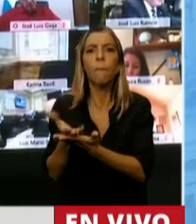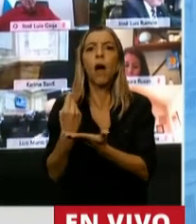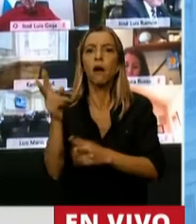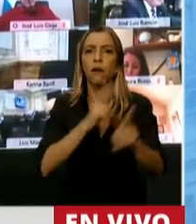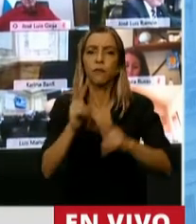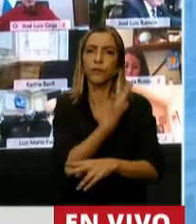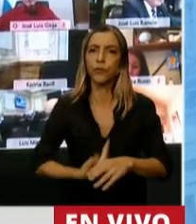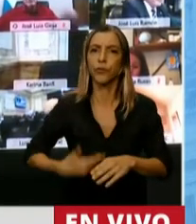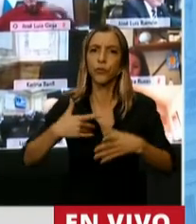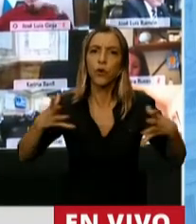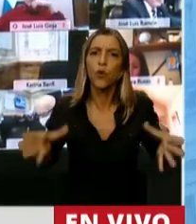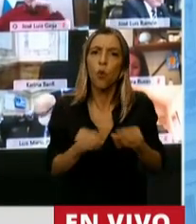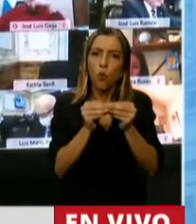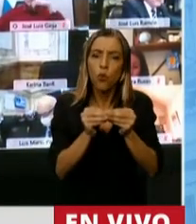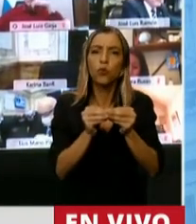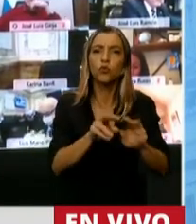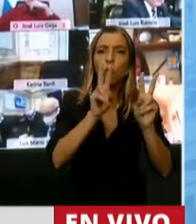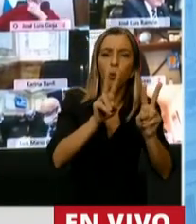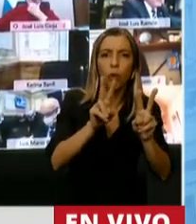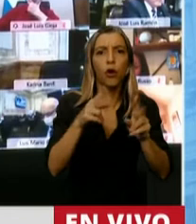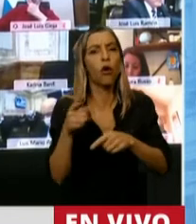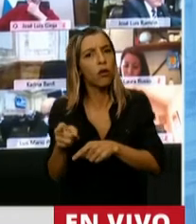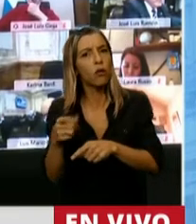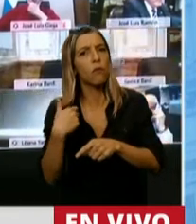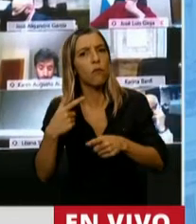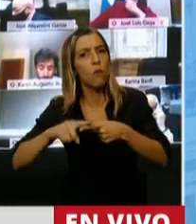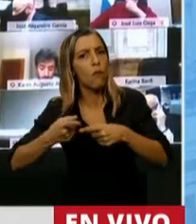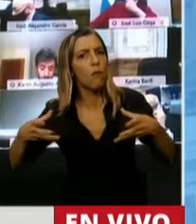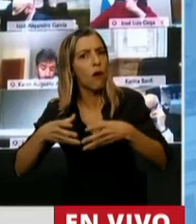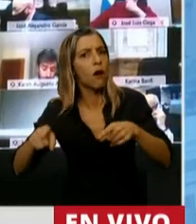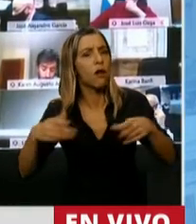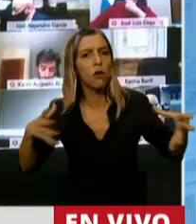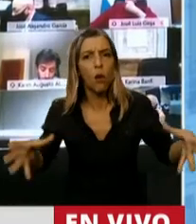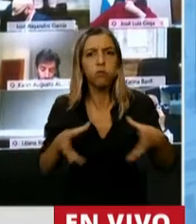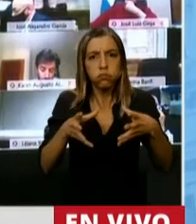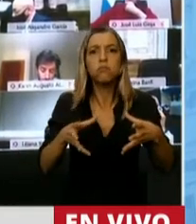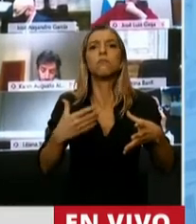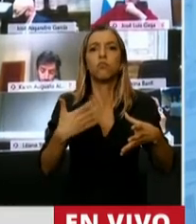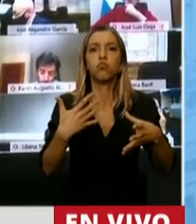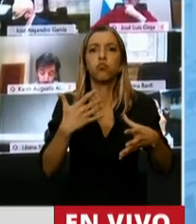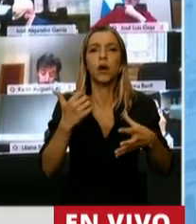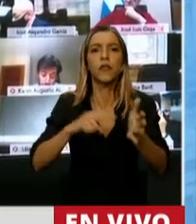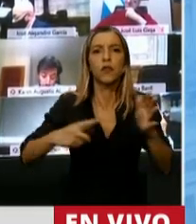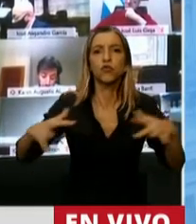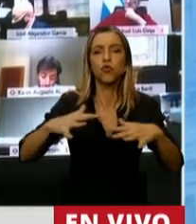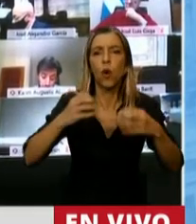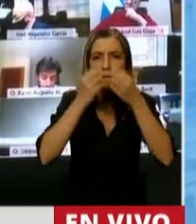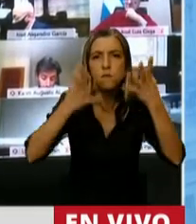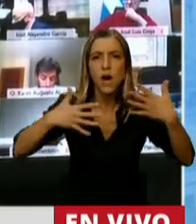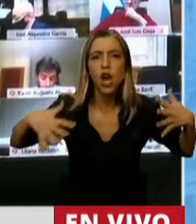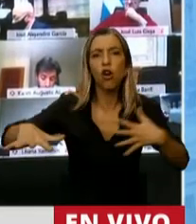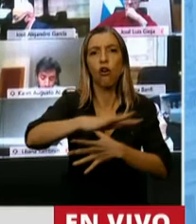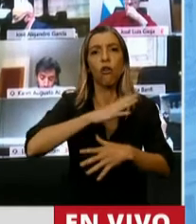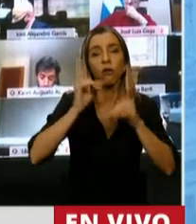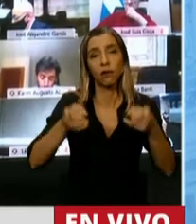mirada del peronismo más junto con la mirada de él podían plasmar un modelo de desarrollo desde la ciudad para poder potenciarse después a la provincia y por